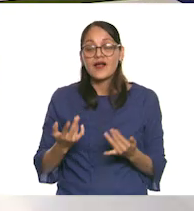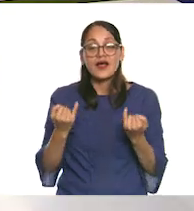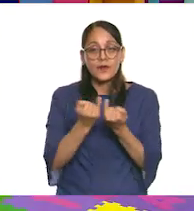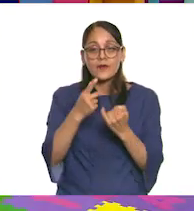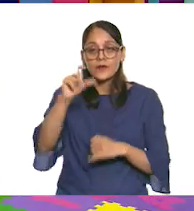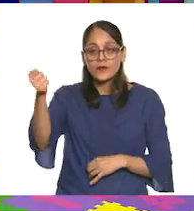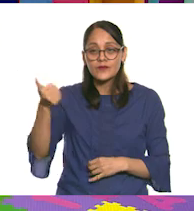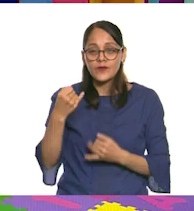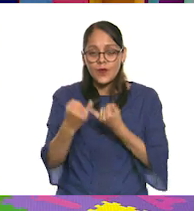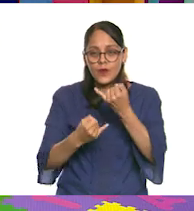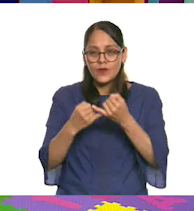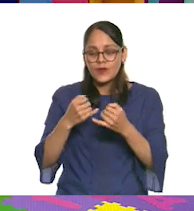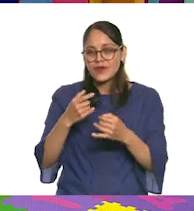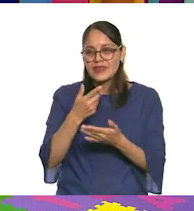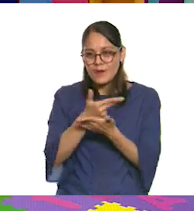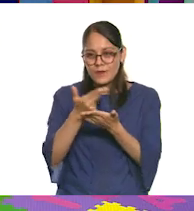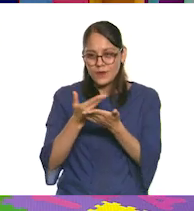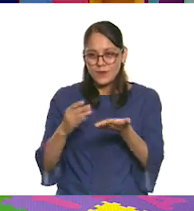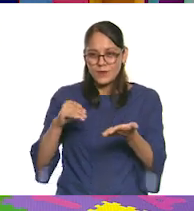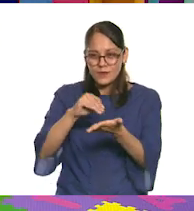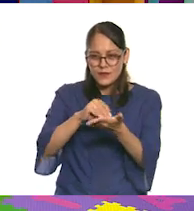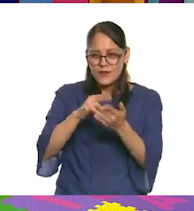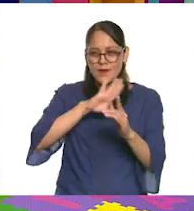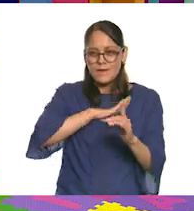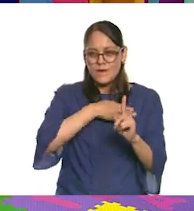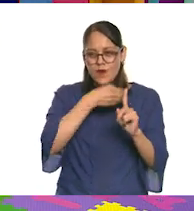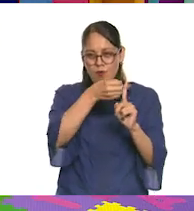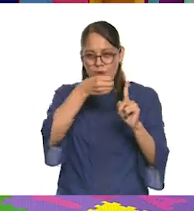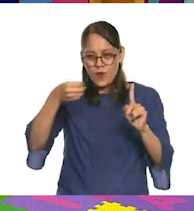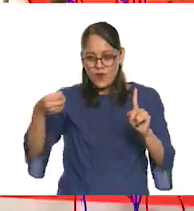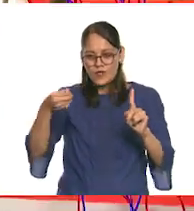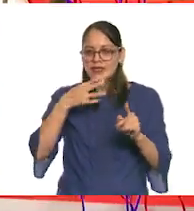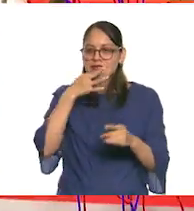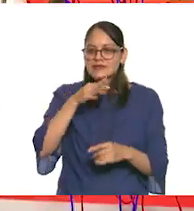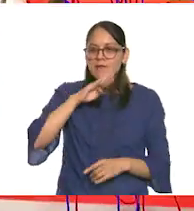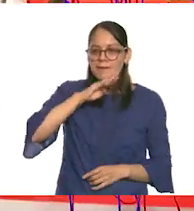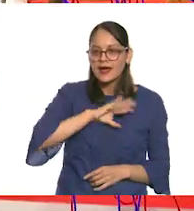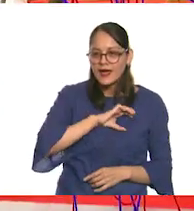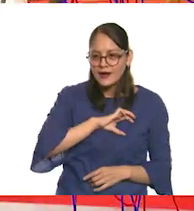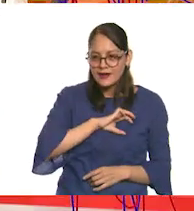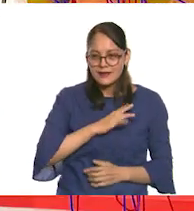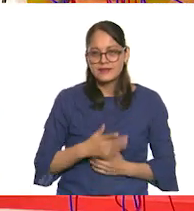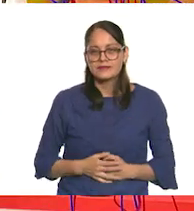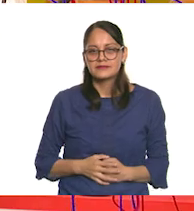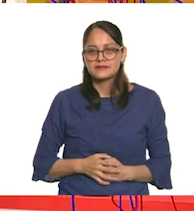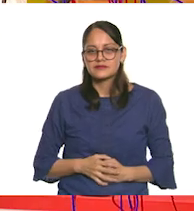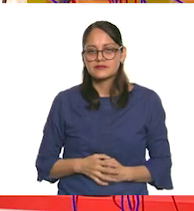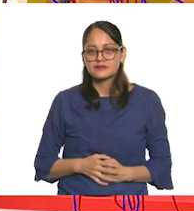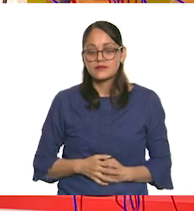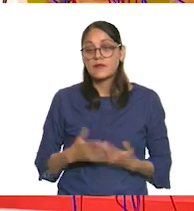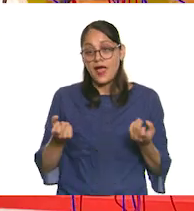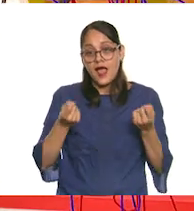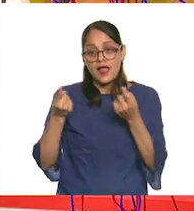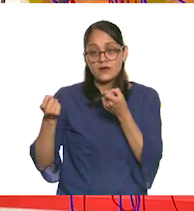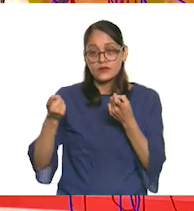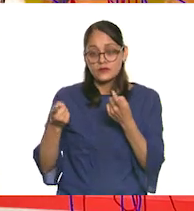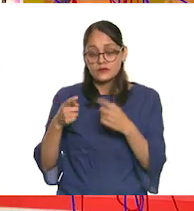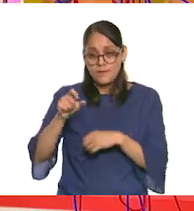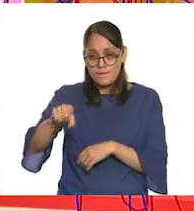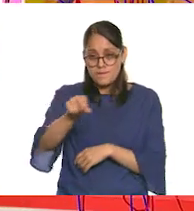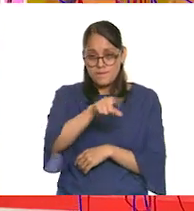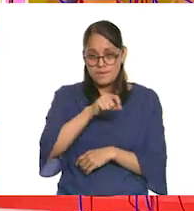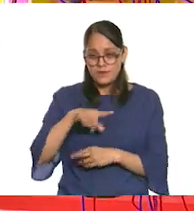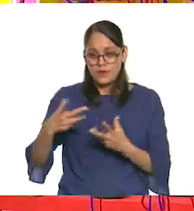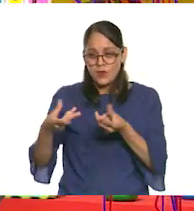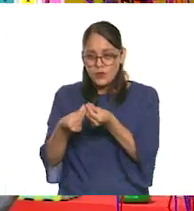otros que en sus mismos dibujos le incluyeron frases de mamá te quiero. Se dibujan ustedes mismos